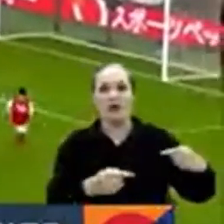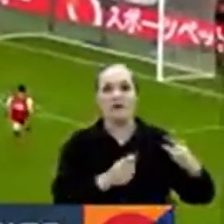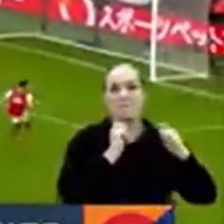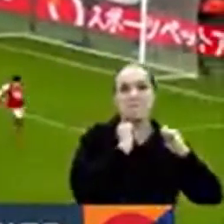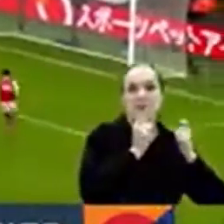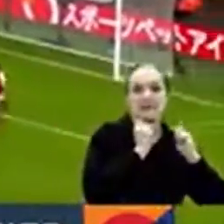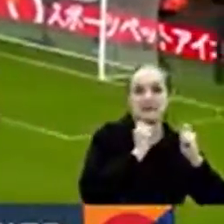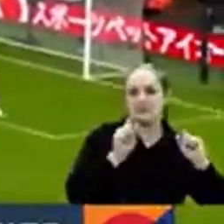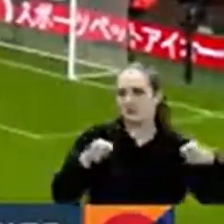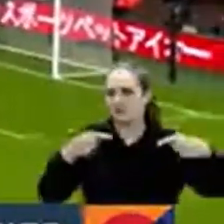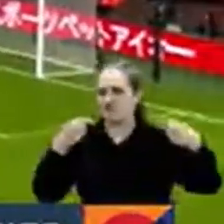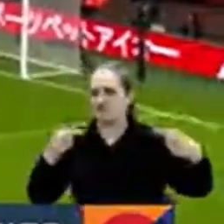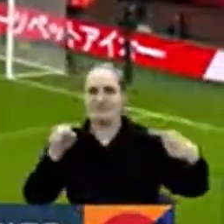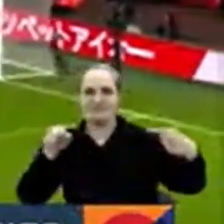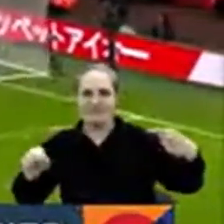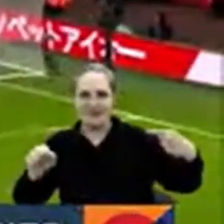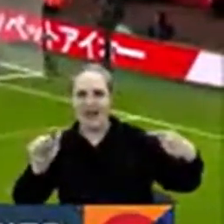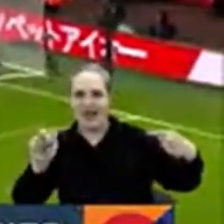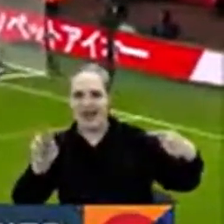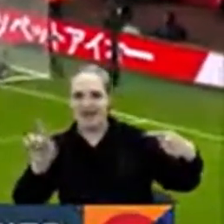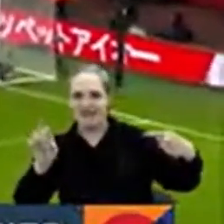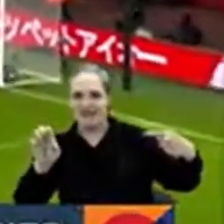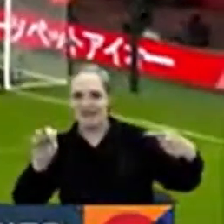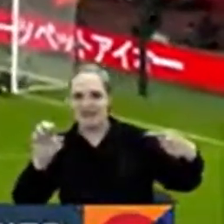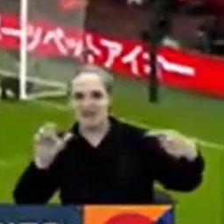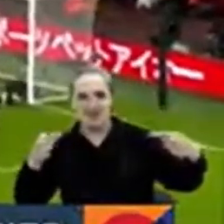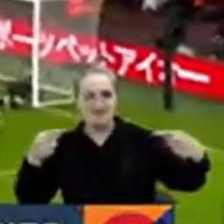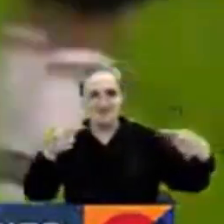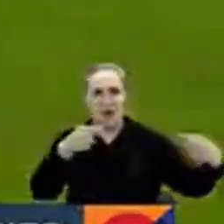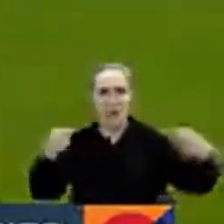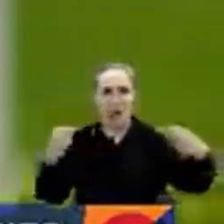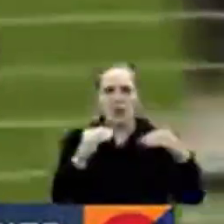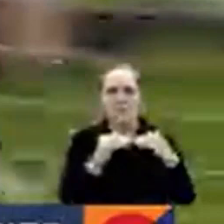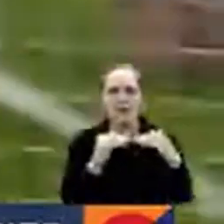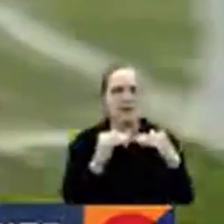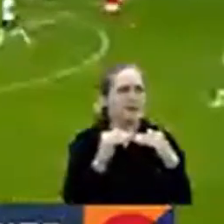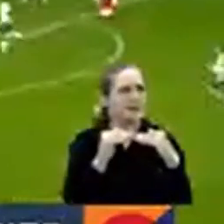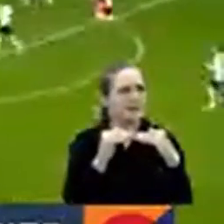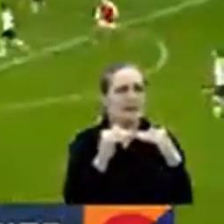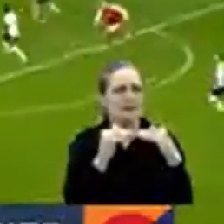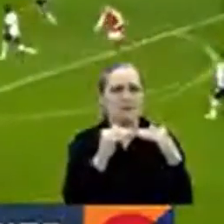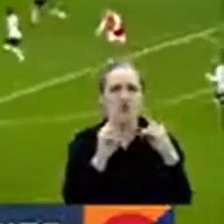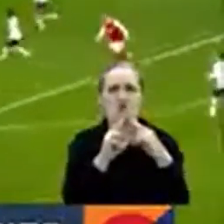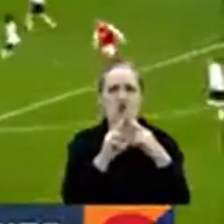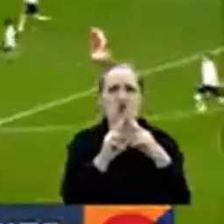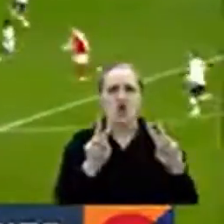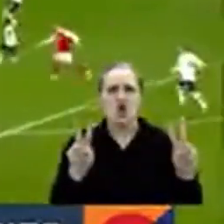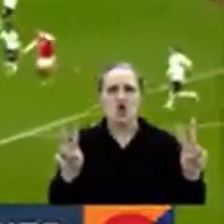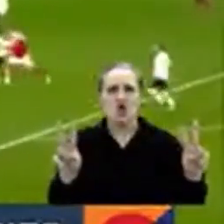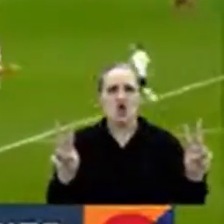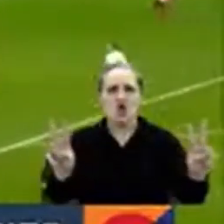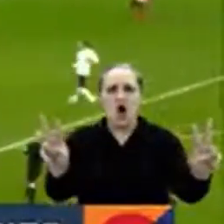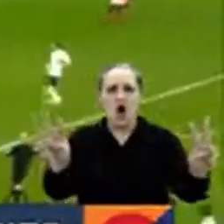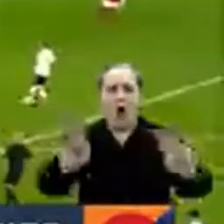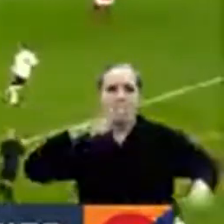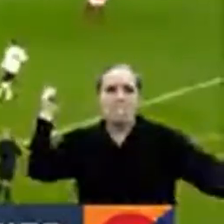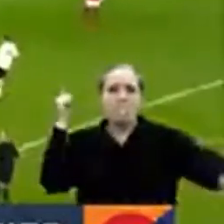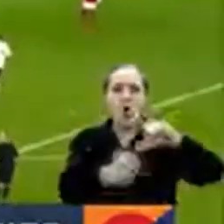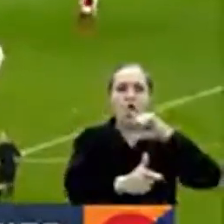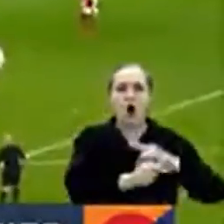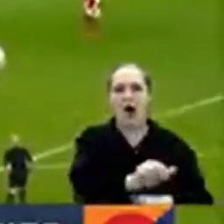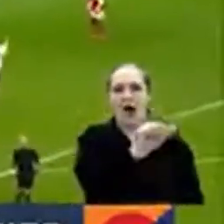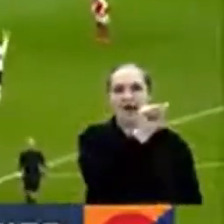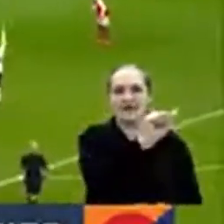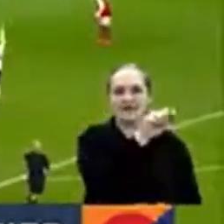Hasta el minuto 90, los dos grandes de Inglaterra firmaban el empate a dos. Hasta esta definición de Eduard Ketia, Arsenal